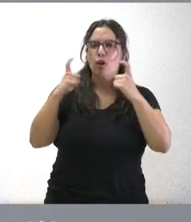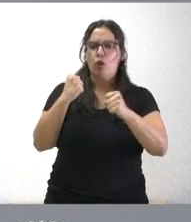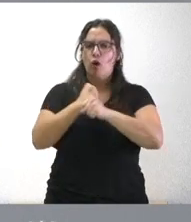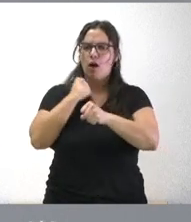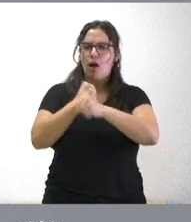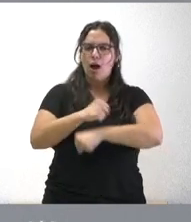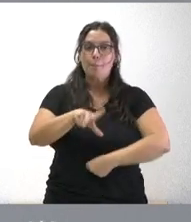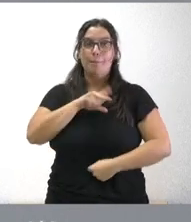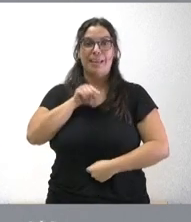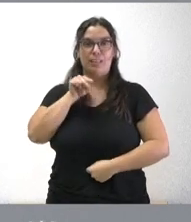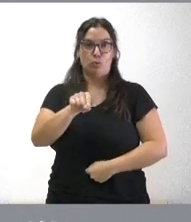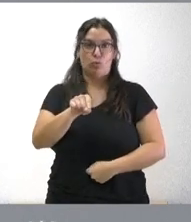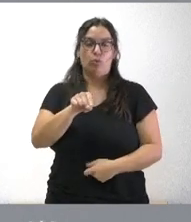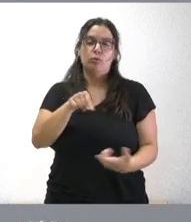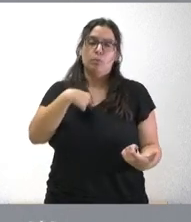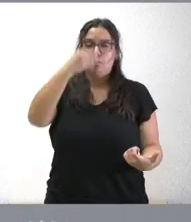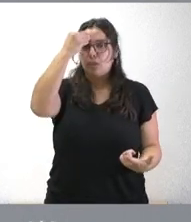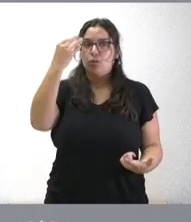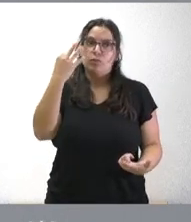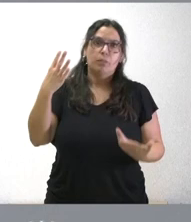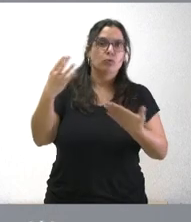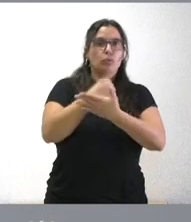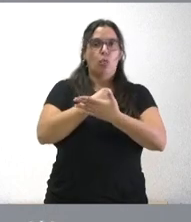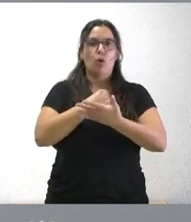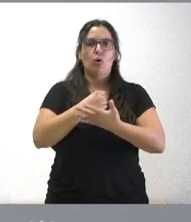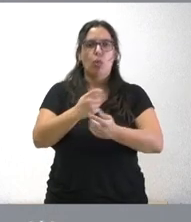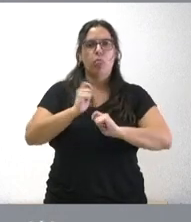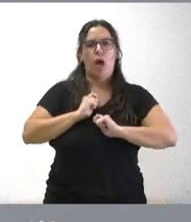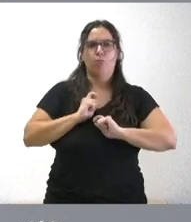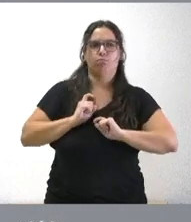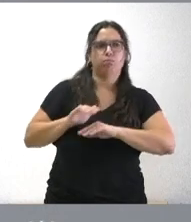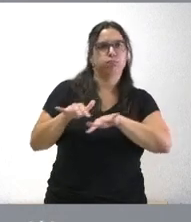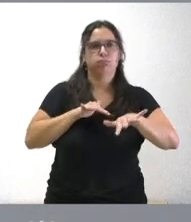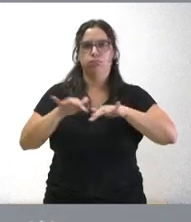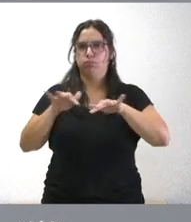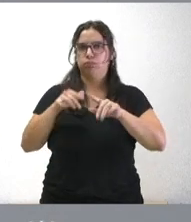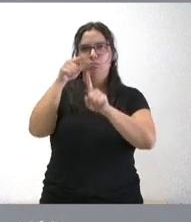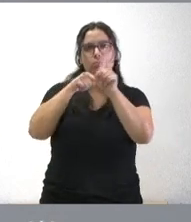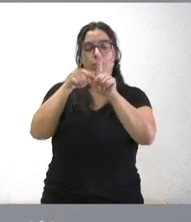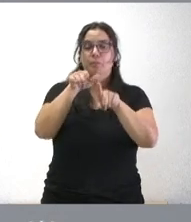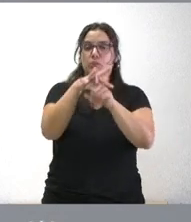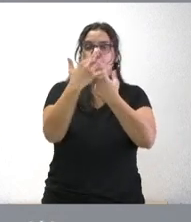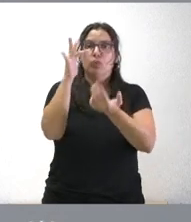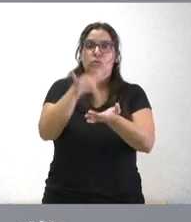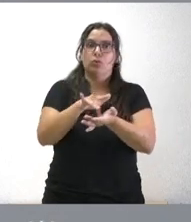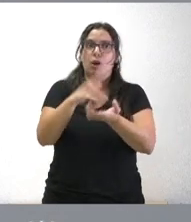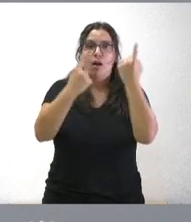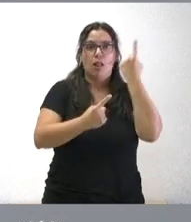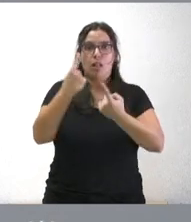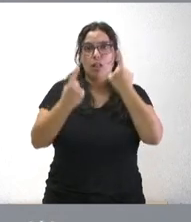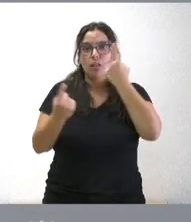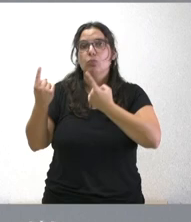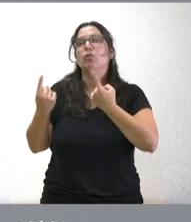trabajo esto es yo creo lo que todos nos debe mover y es verdad que esta situación se está produciendo en algunos sitios